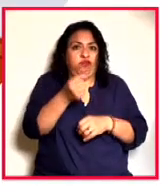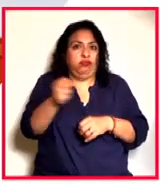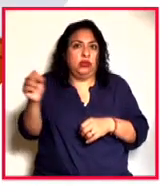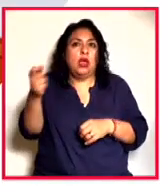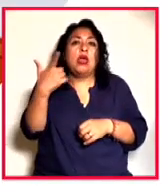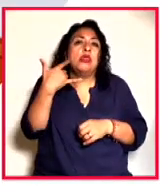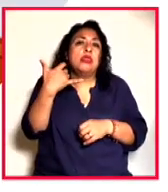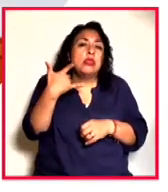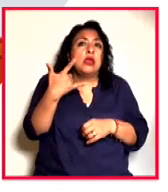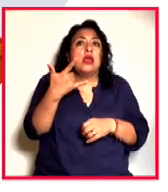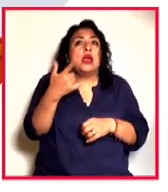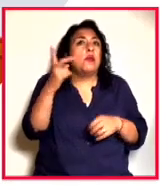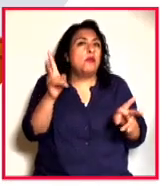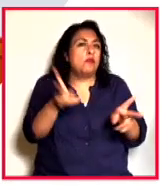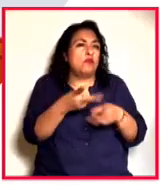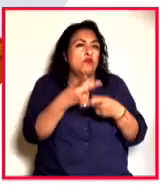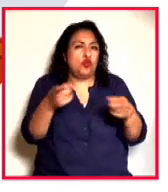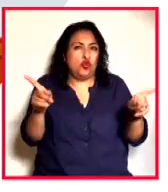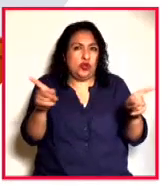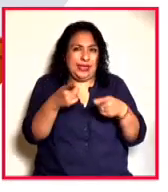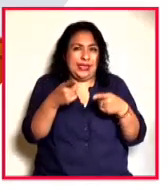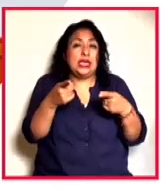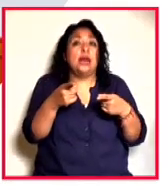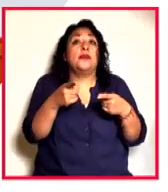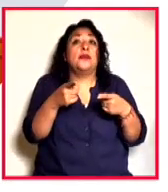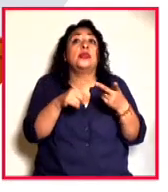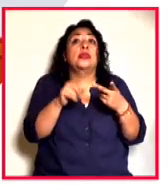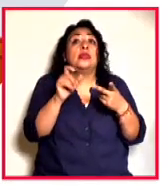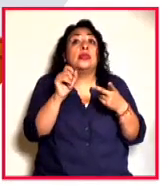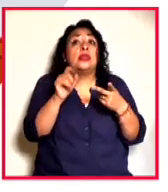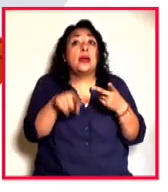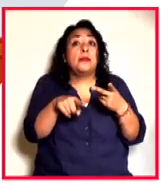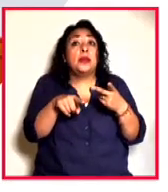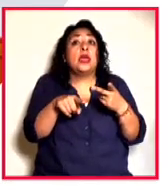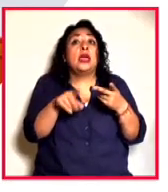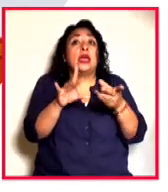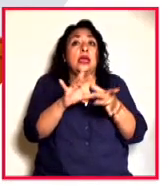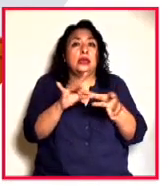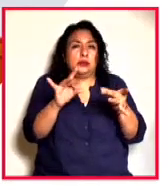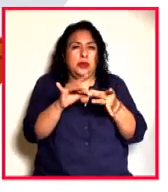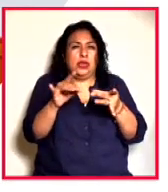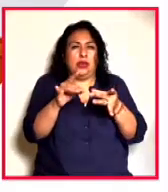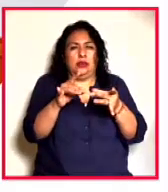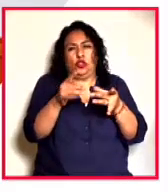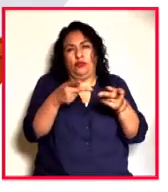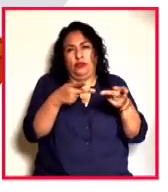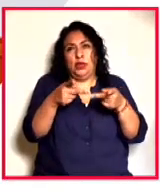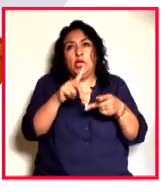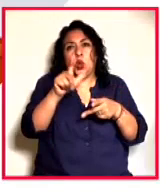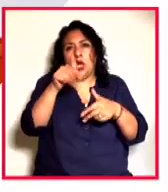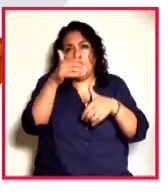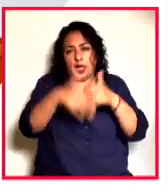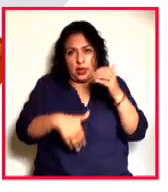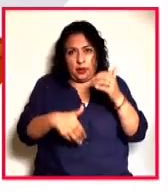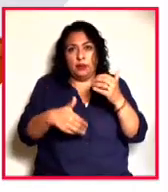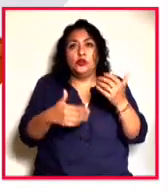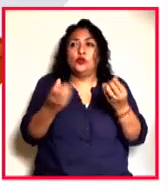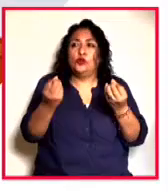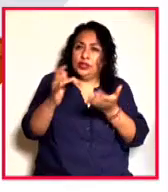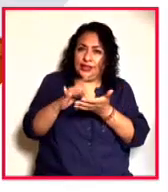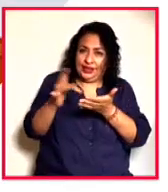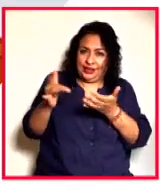disfrutar de una parte de su música y también esta nota que les hemos preparado y con esto nos despedimos compañero muchas gracias